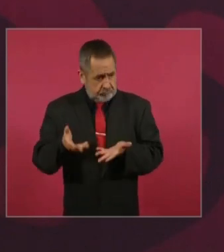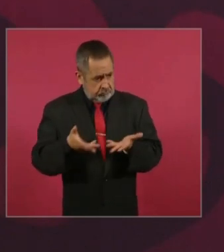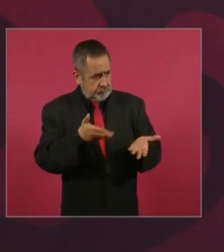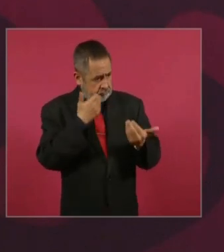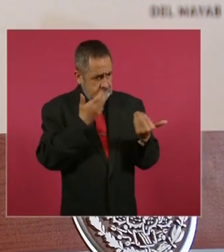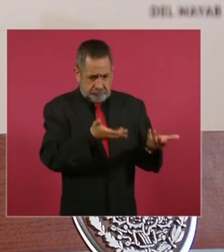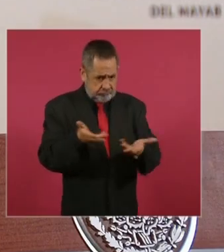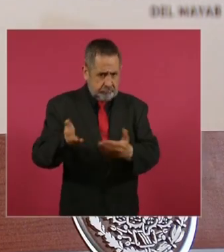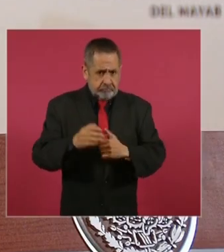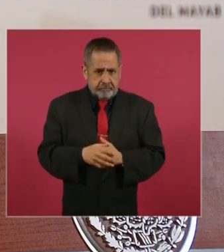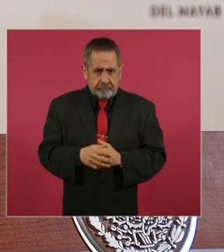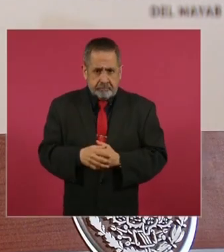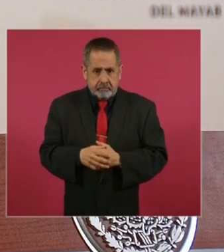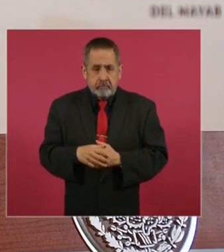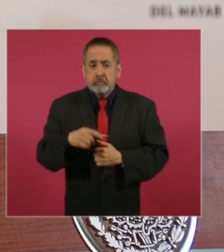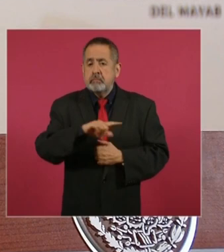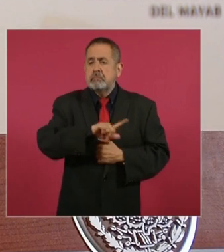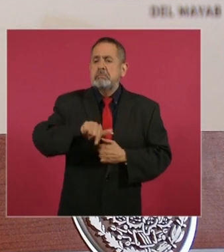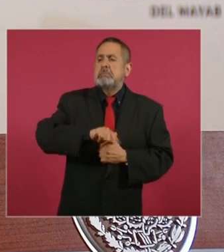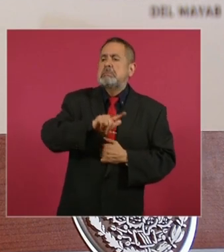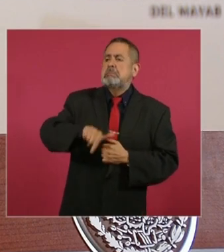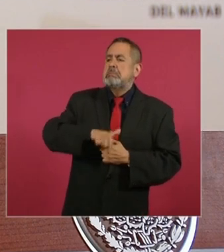porque se les va el tiempo.